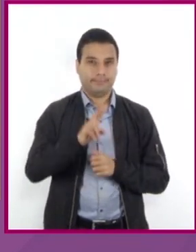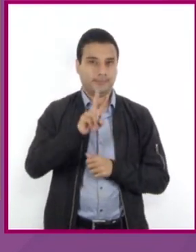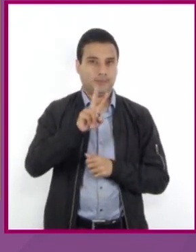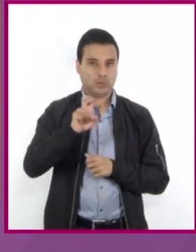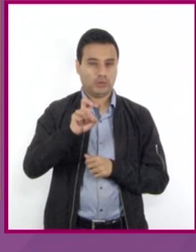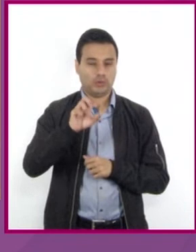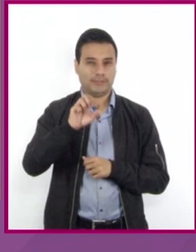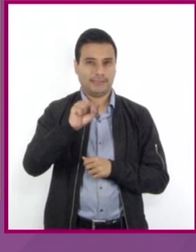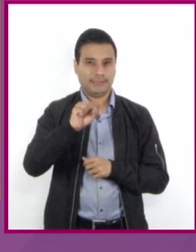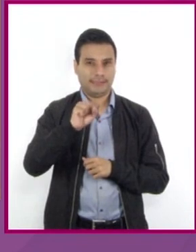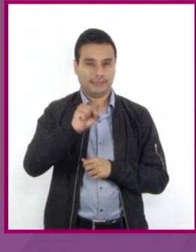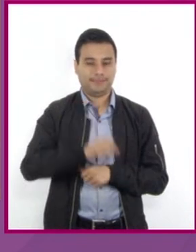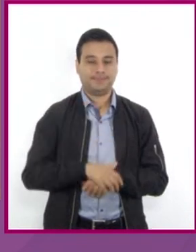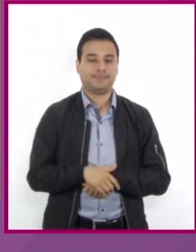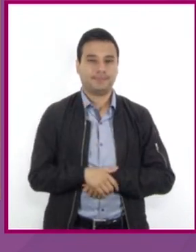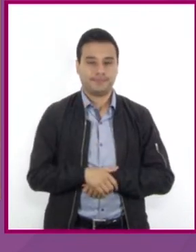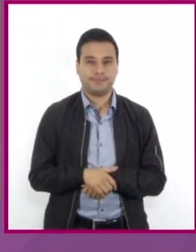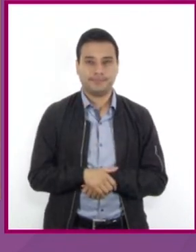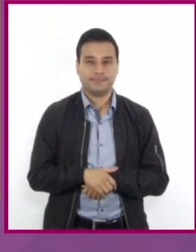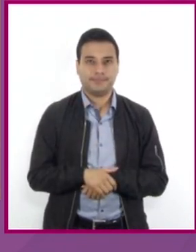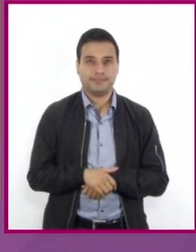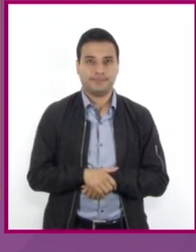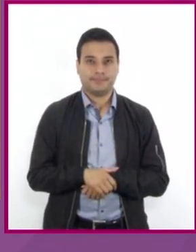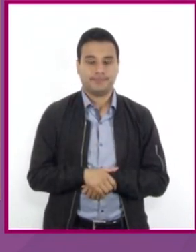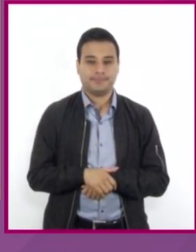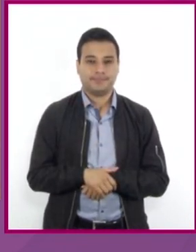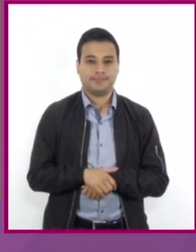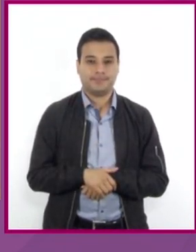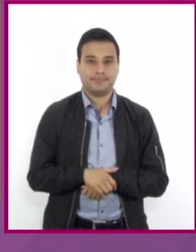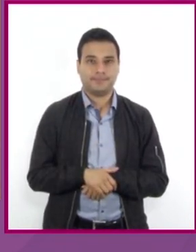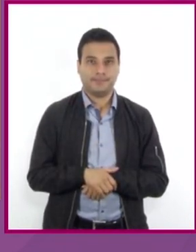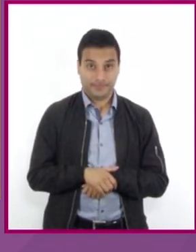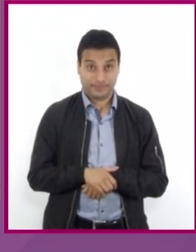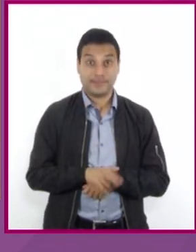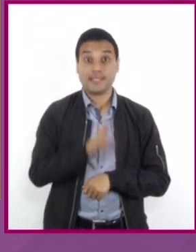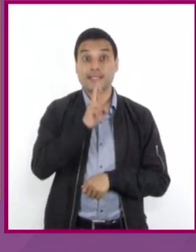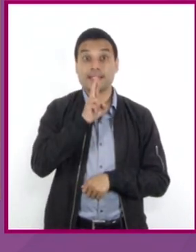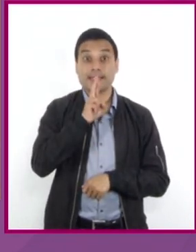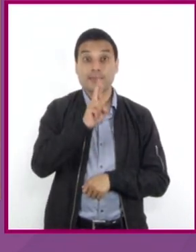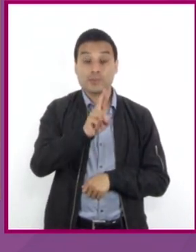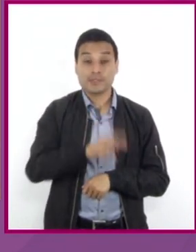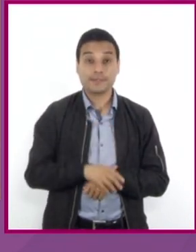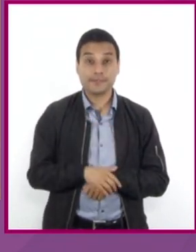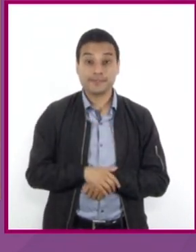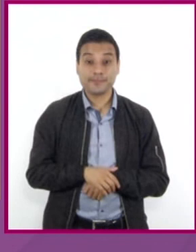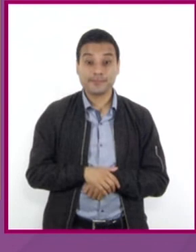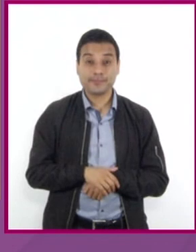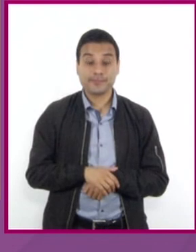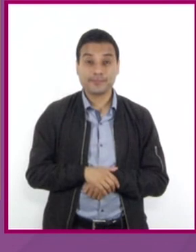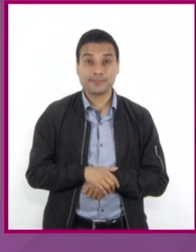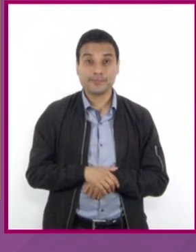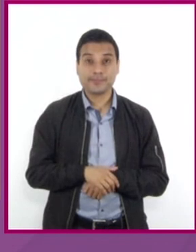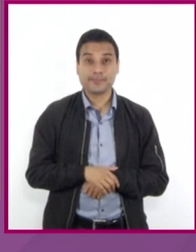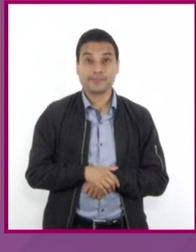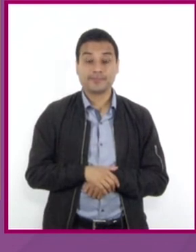que es igual a 260 la solución del sistema planteado es